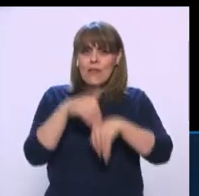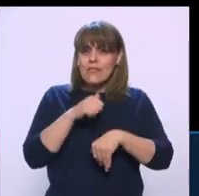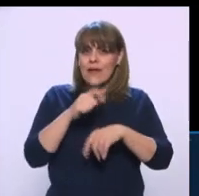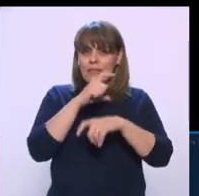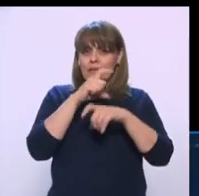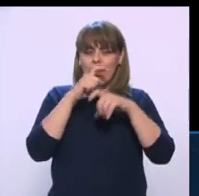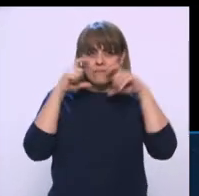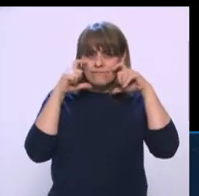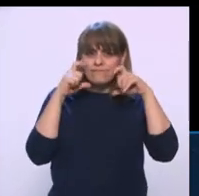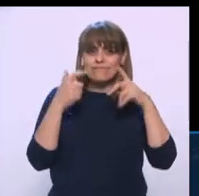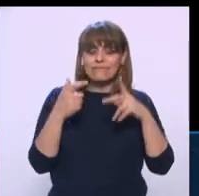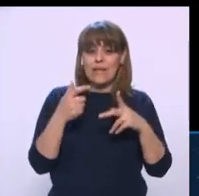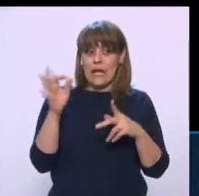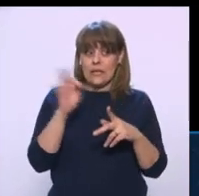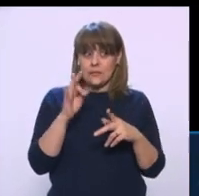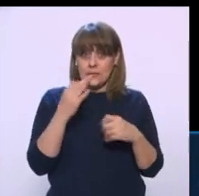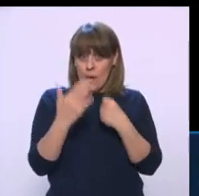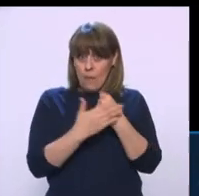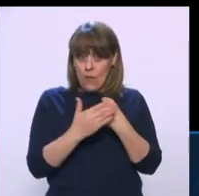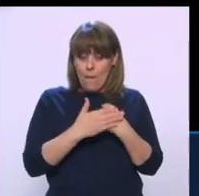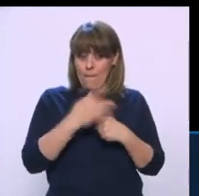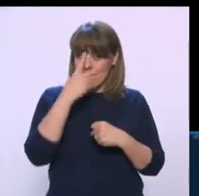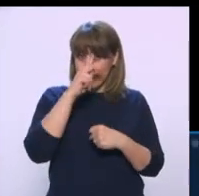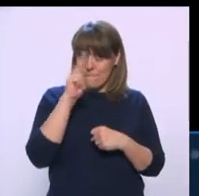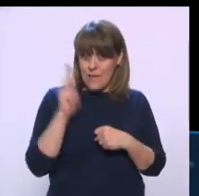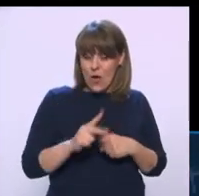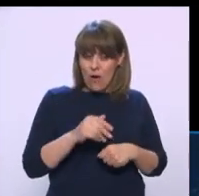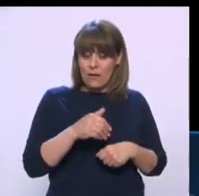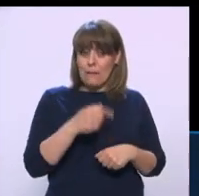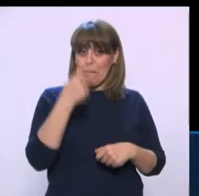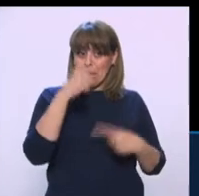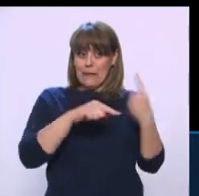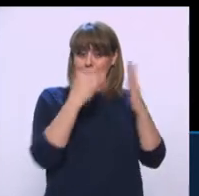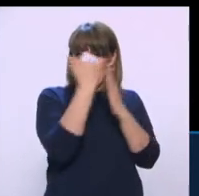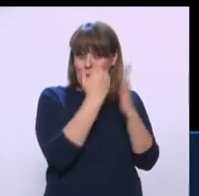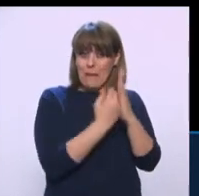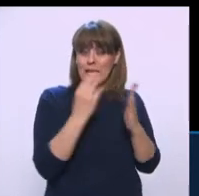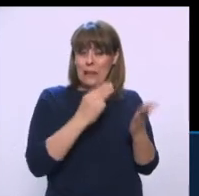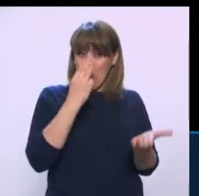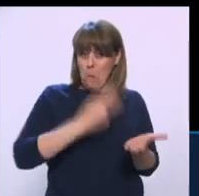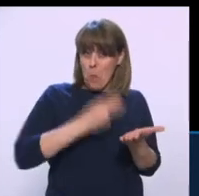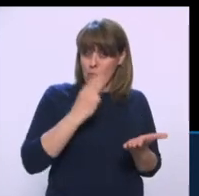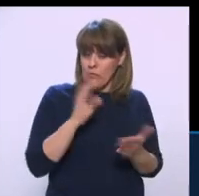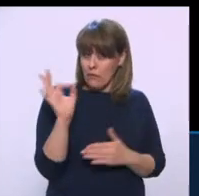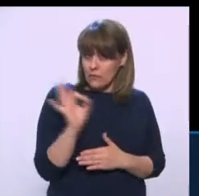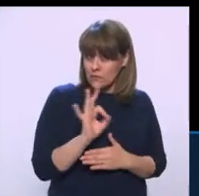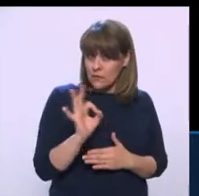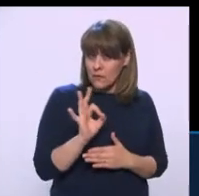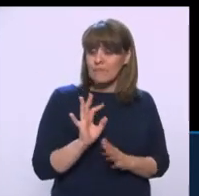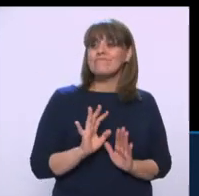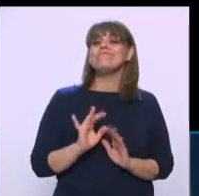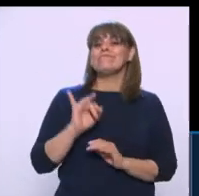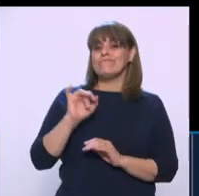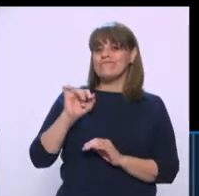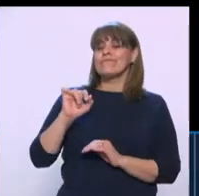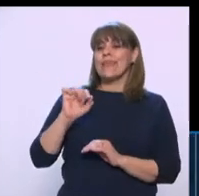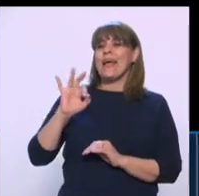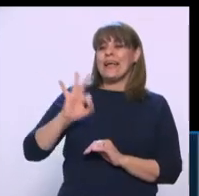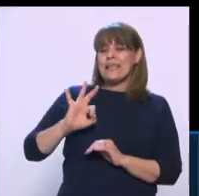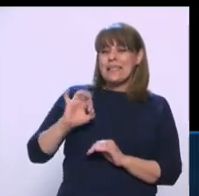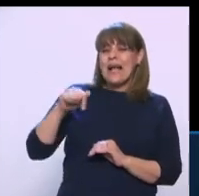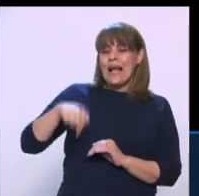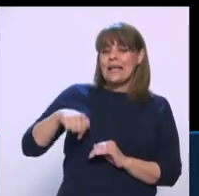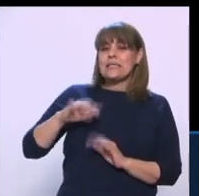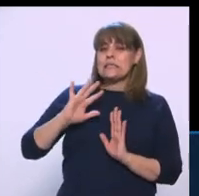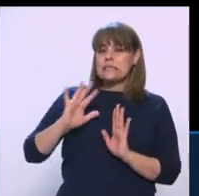medidas más restrictivas a la ciudadanía, incluso sanciones? Sí, aquí hay una perspectiva